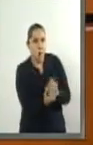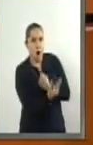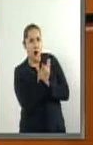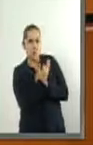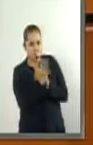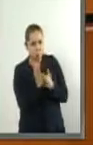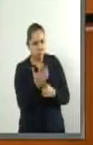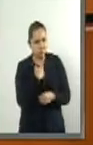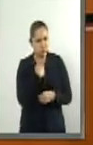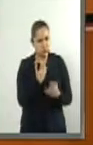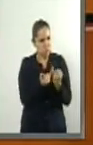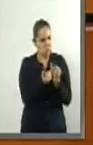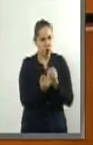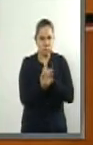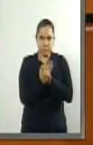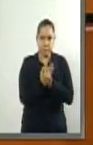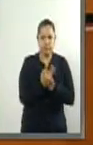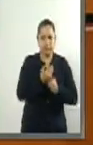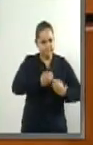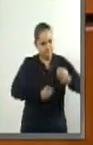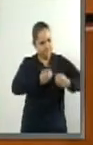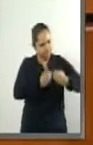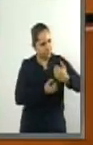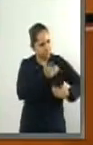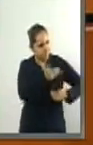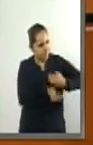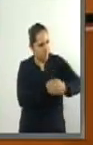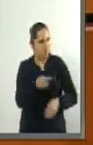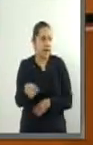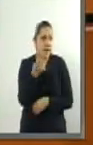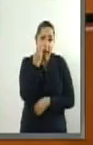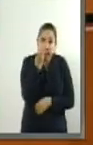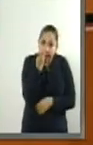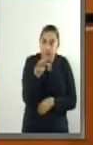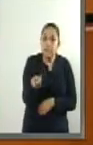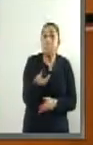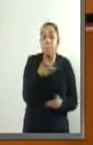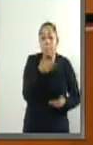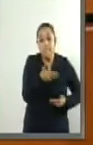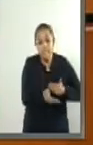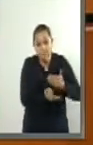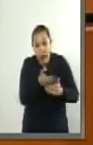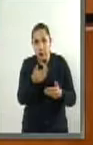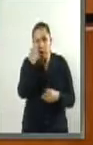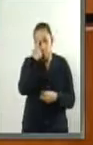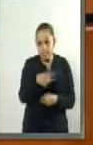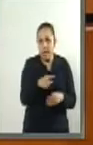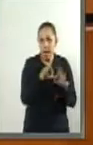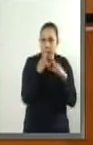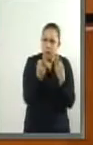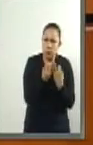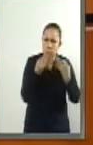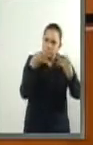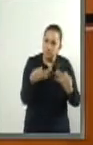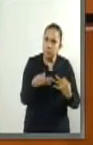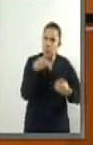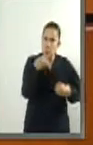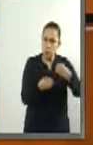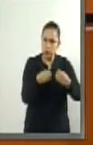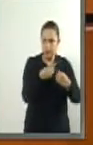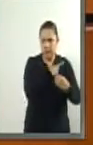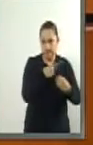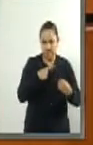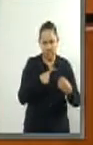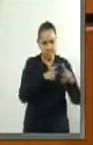este será el primero de muchos pasos a fin de mejorar las condiciones en la impartición de justicia en nuestro méxico